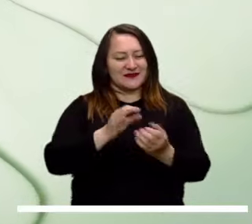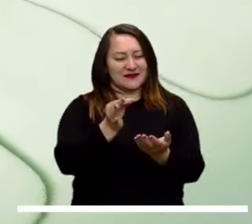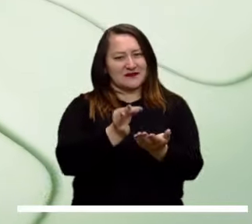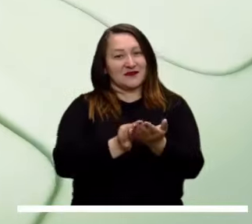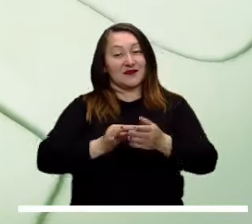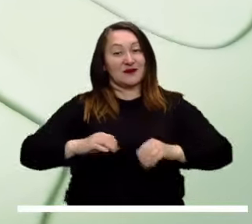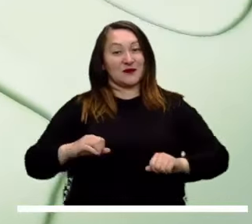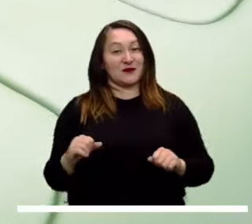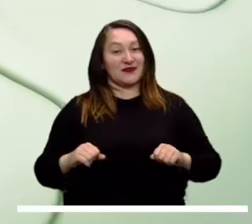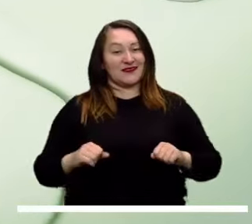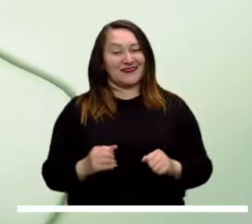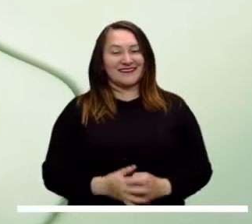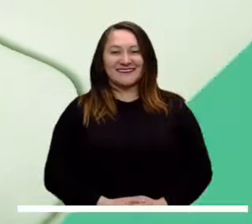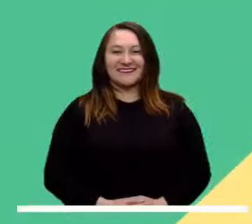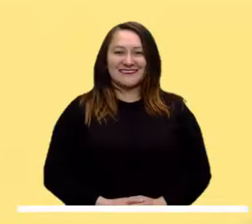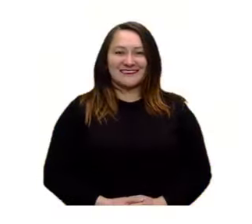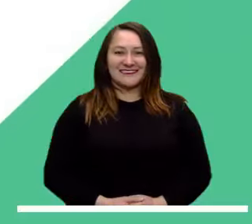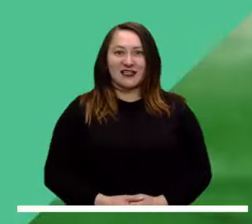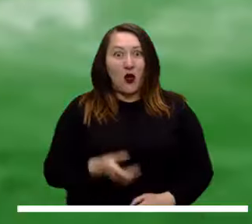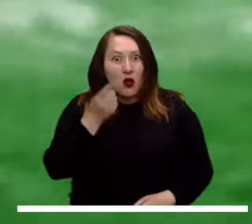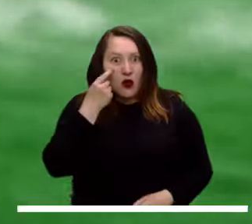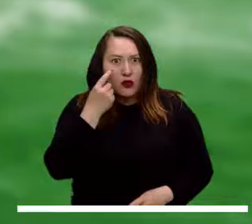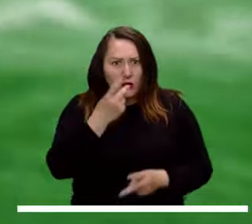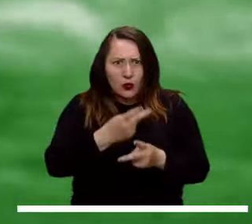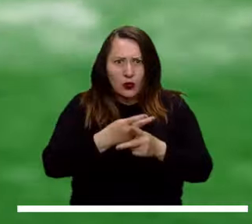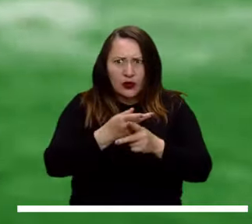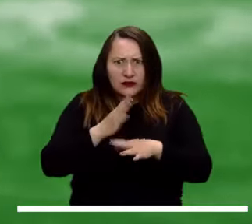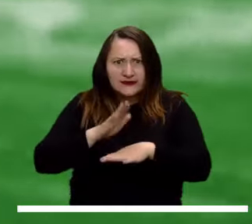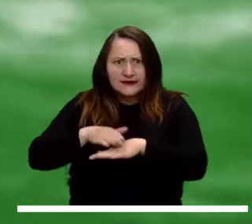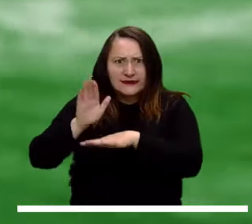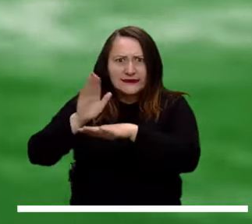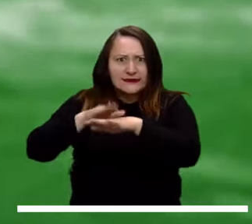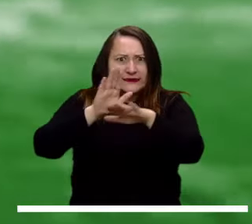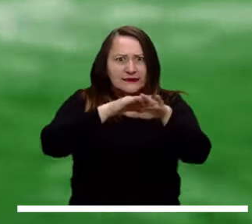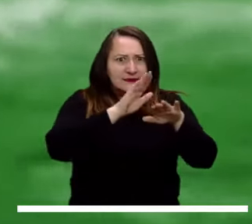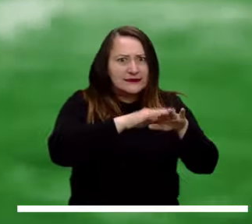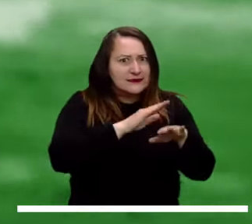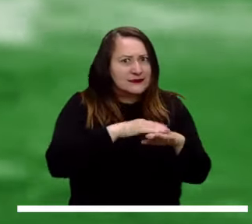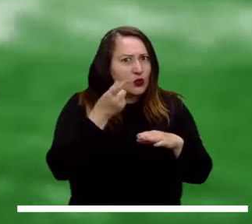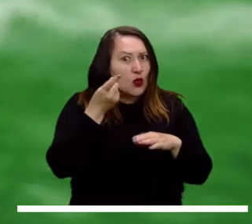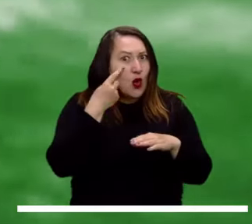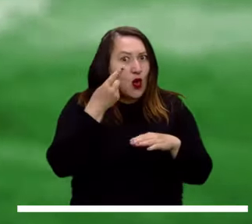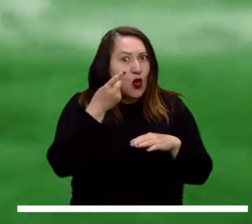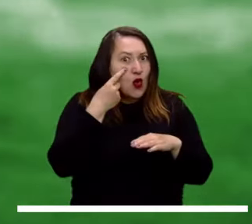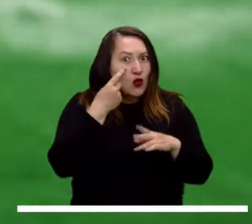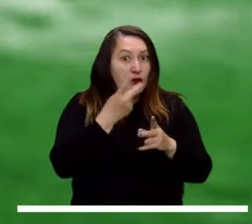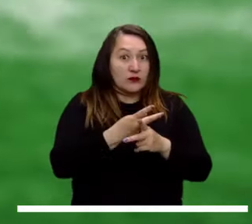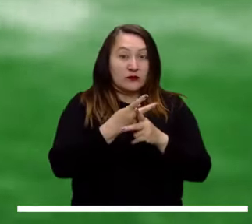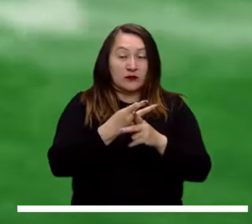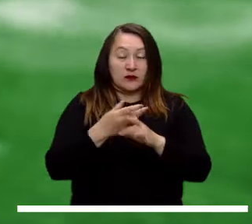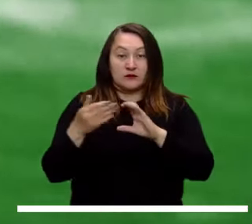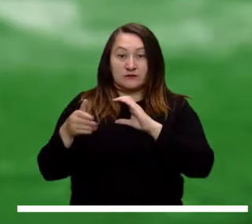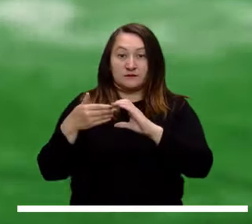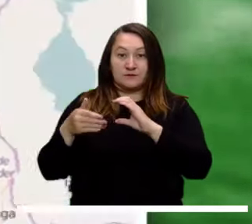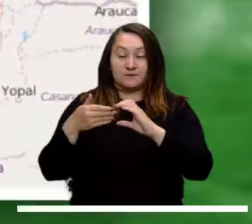cierne sobre la capital del país. Preste mucha atención al siguiente resumen de las alertas meteorológicas.